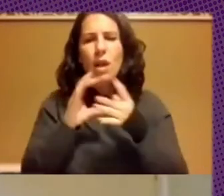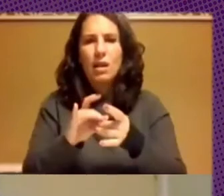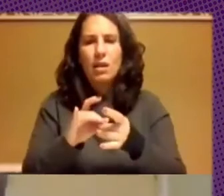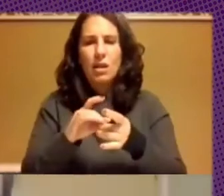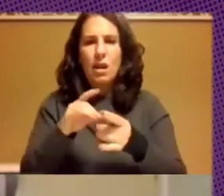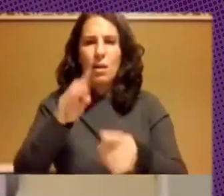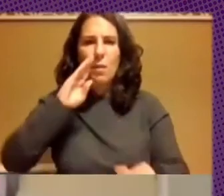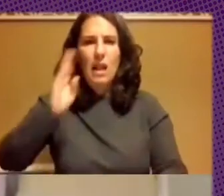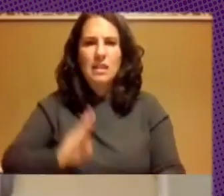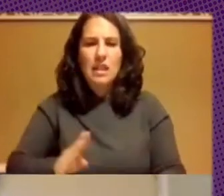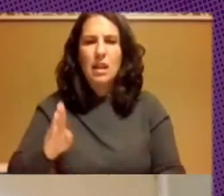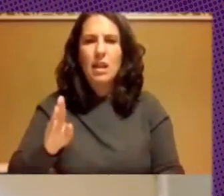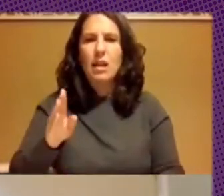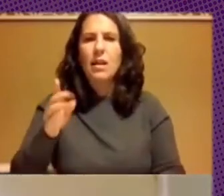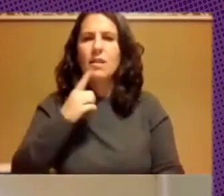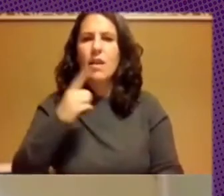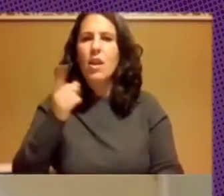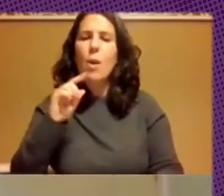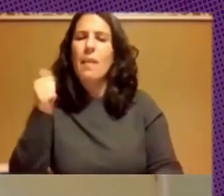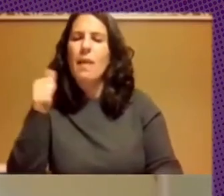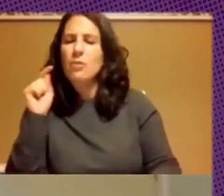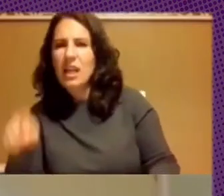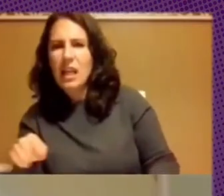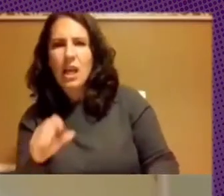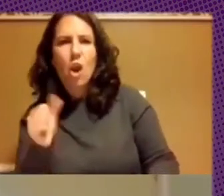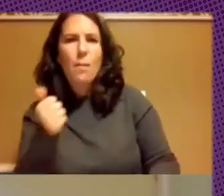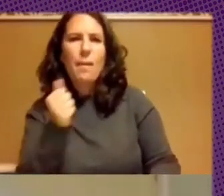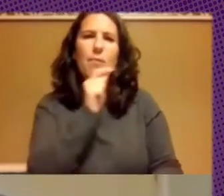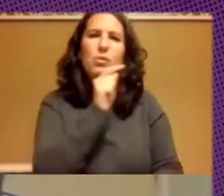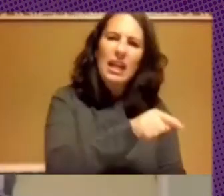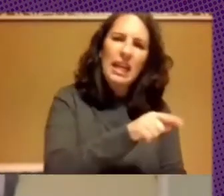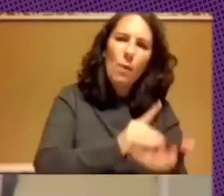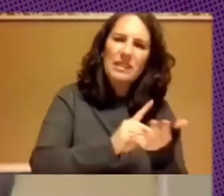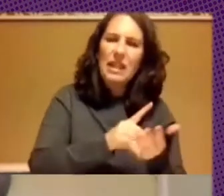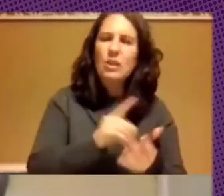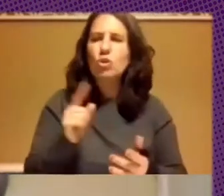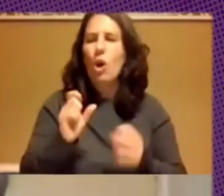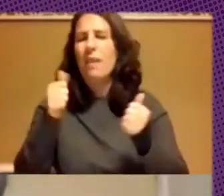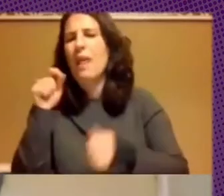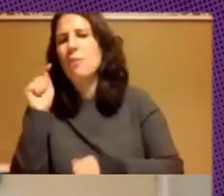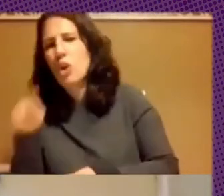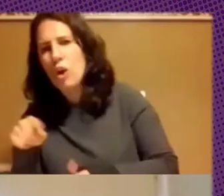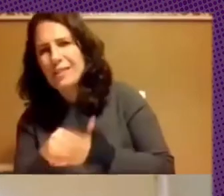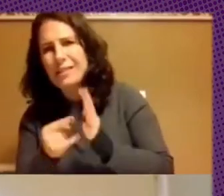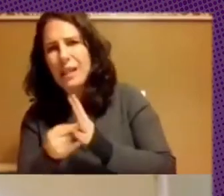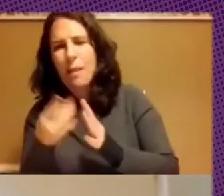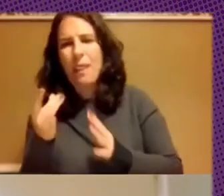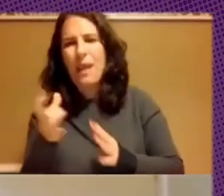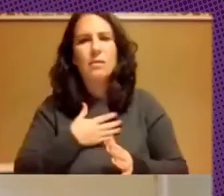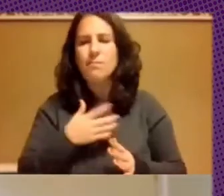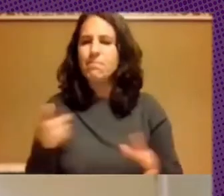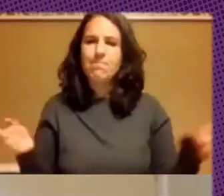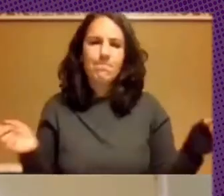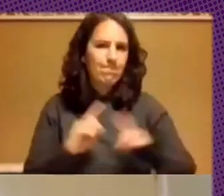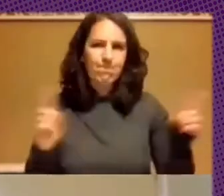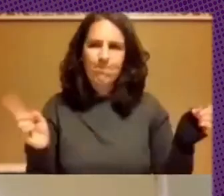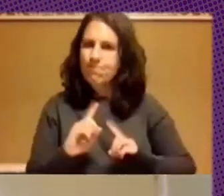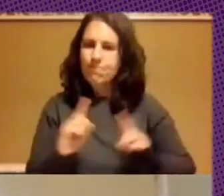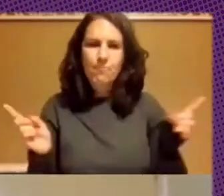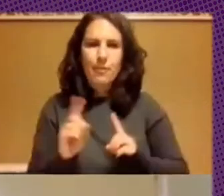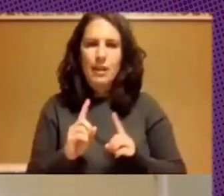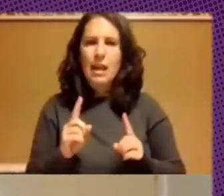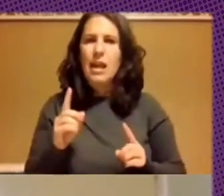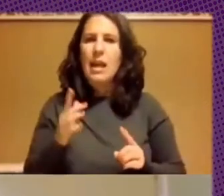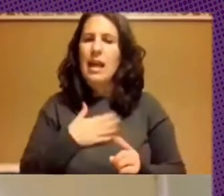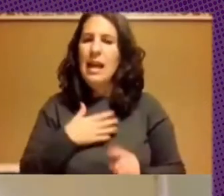no empezamos por desktop no empezamos por las bases de datos no empezamos por los sistemas de internet no en